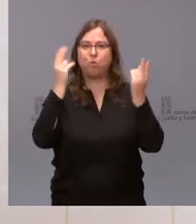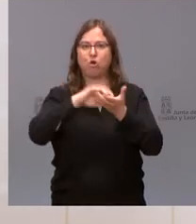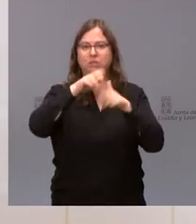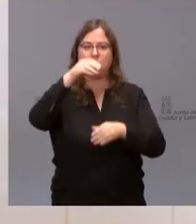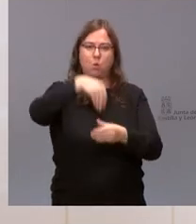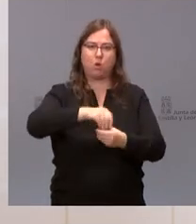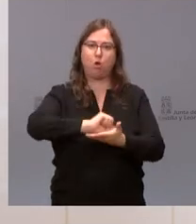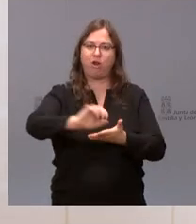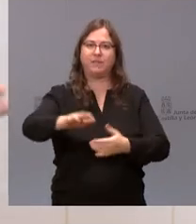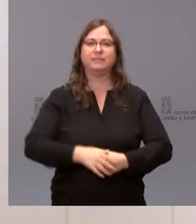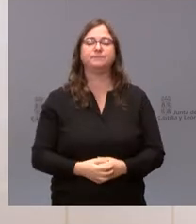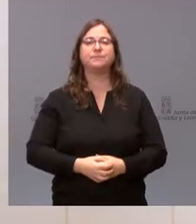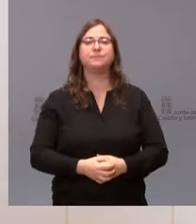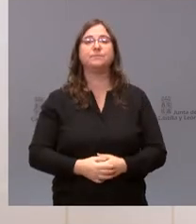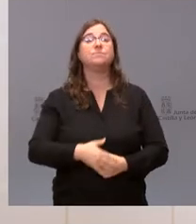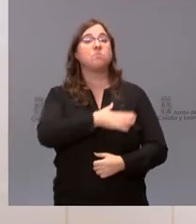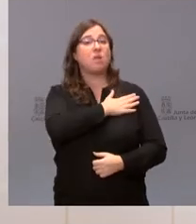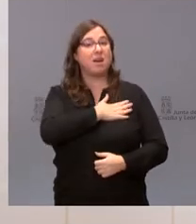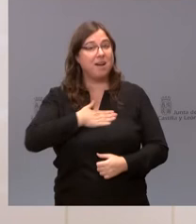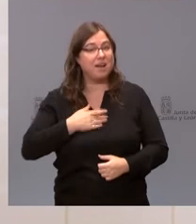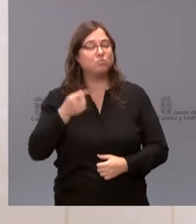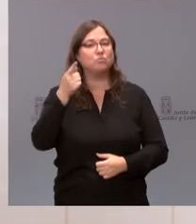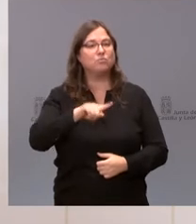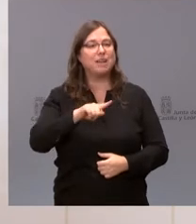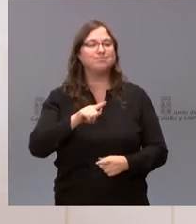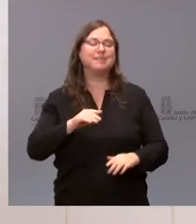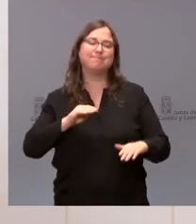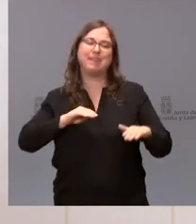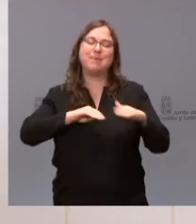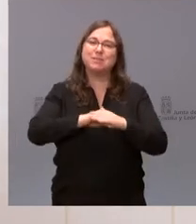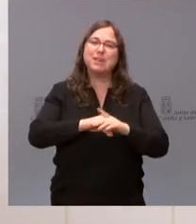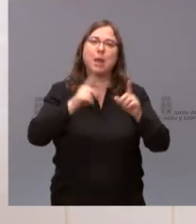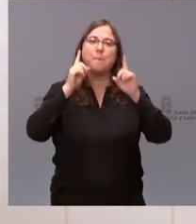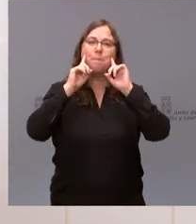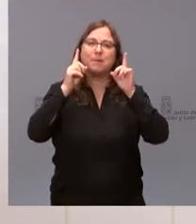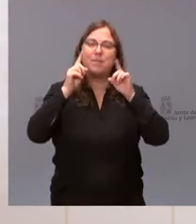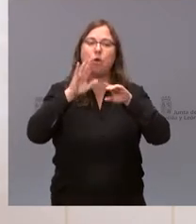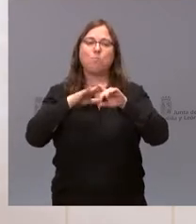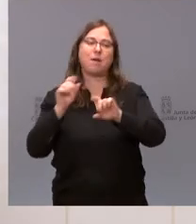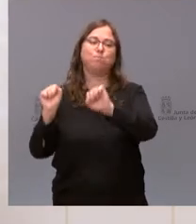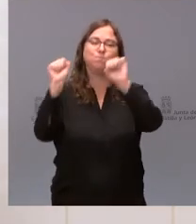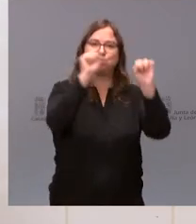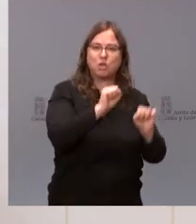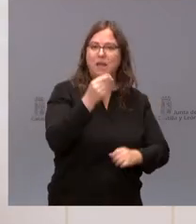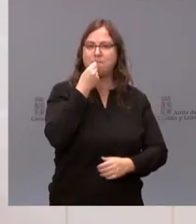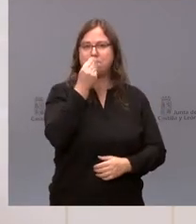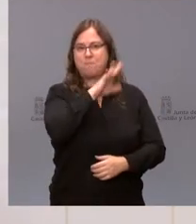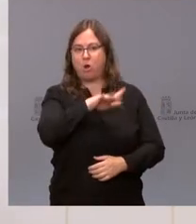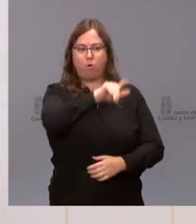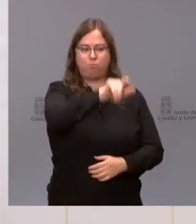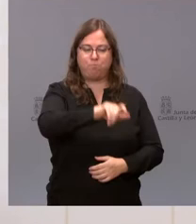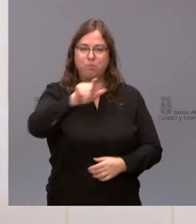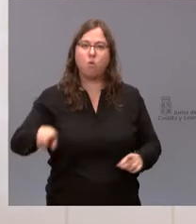Castilla y León. Y queremos invertir también en prevención para proteger mejor a las personas y también